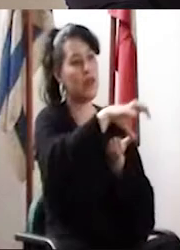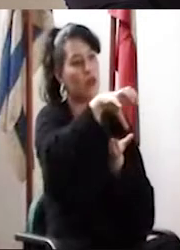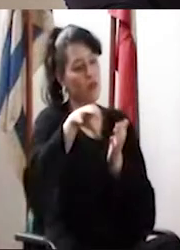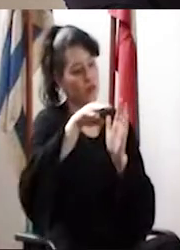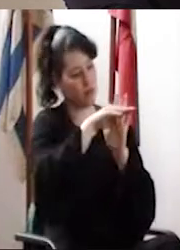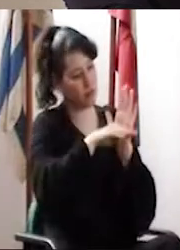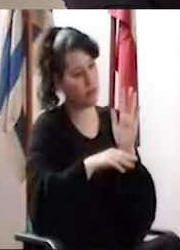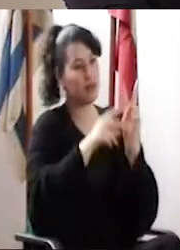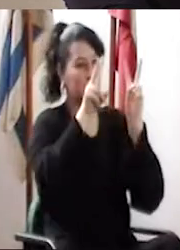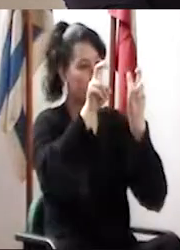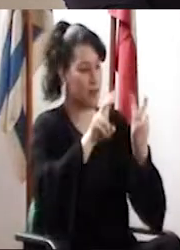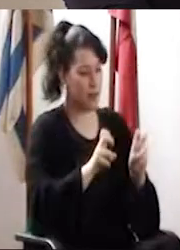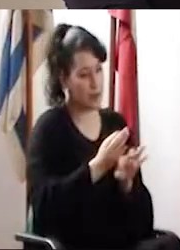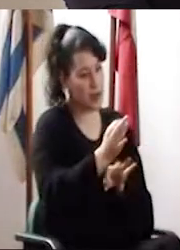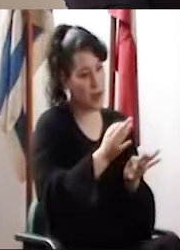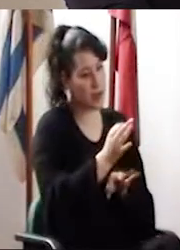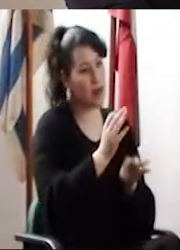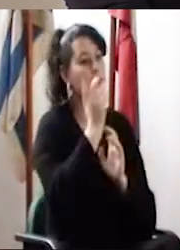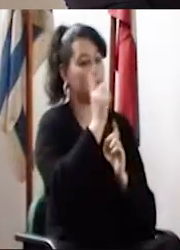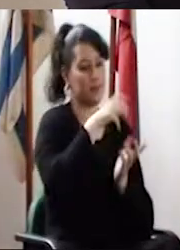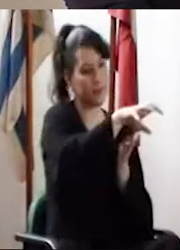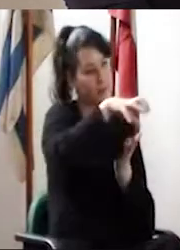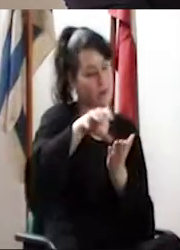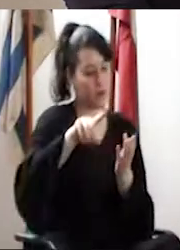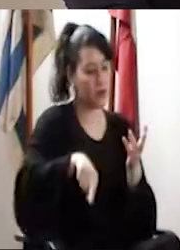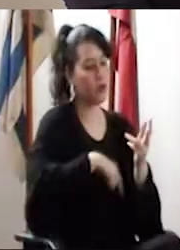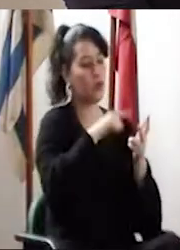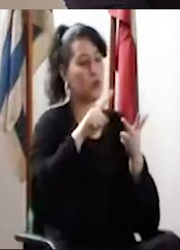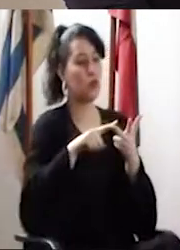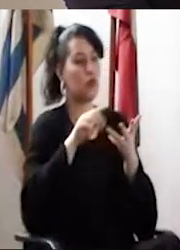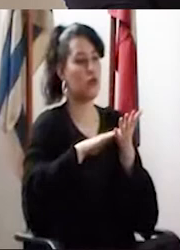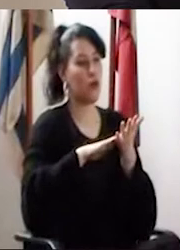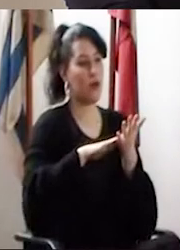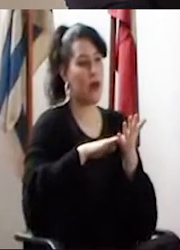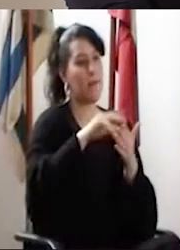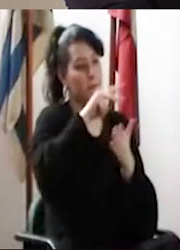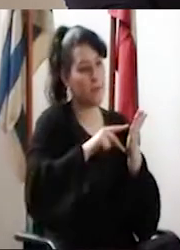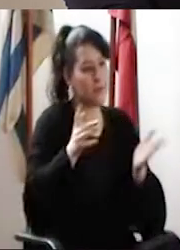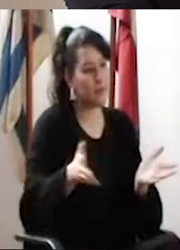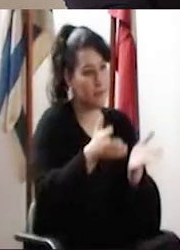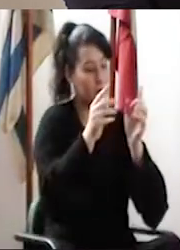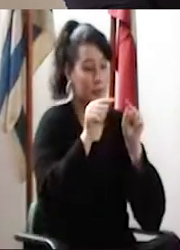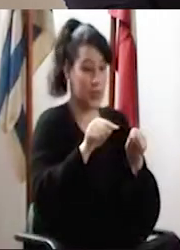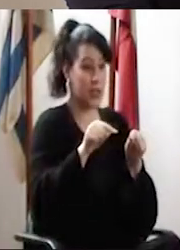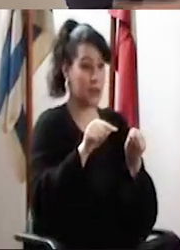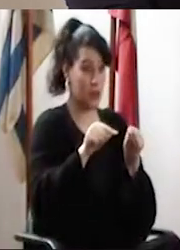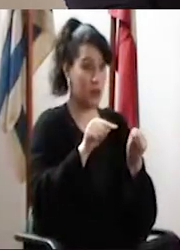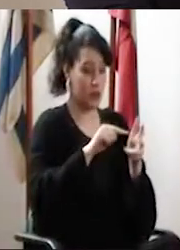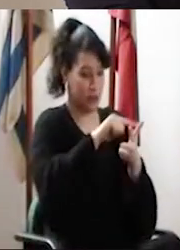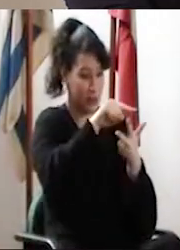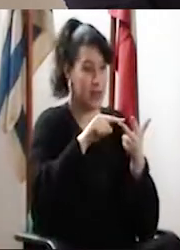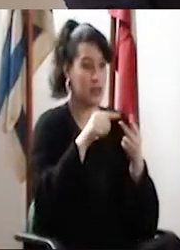curriculares de los núcleos temáticos de los departamentos académicos, y un documento sobre el plan de estímulo al régimen de dedicación total.